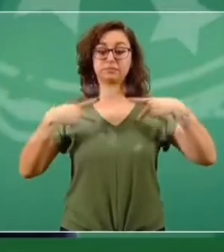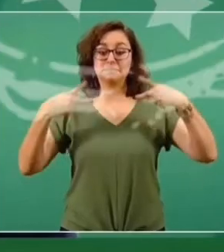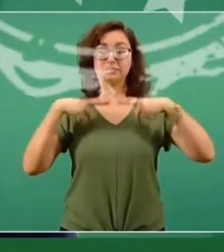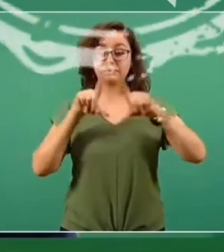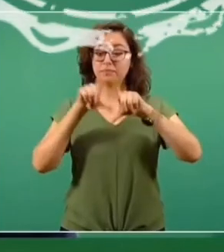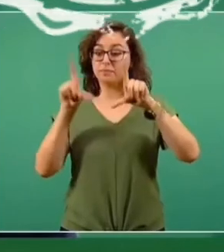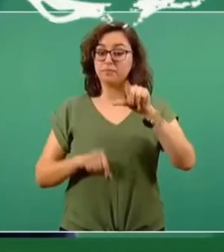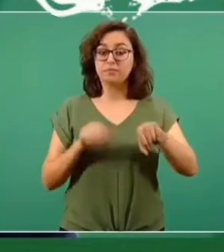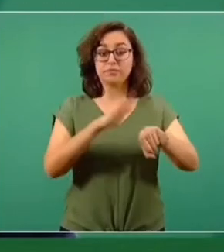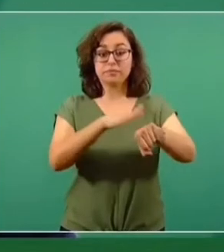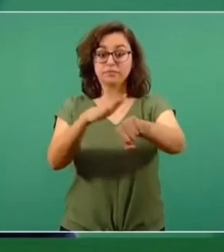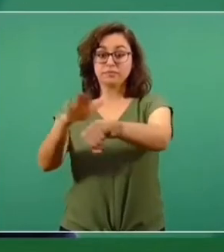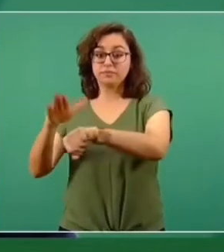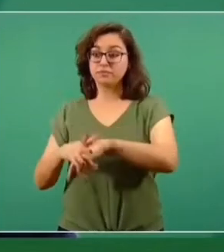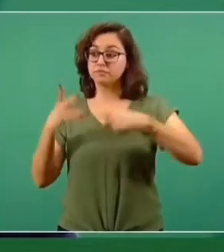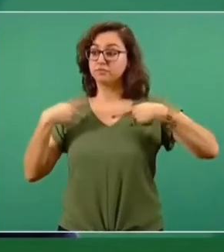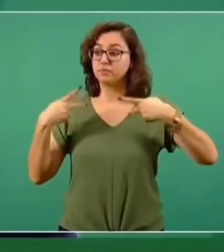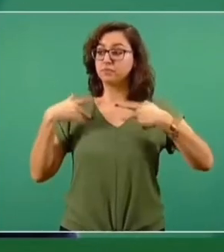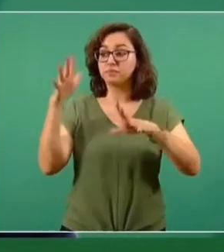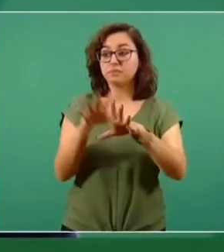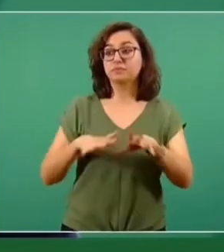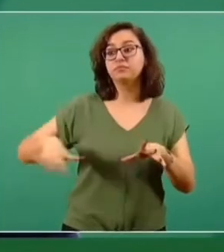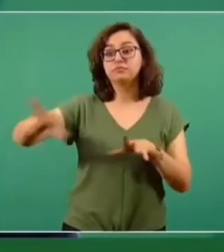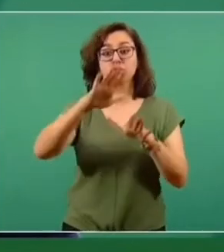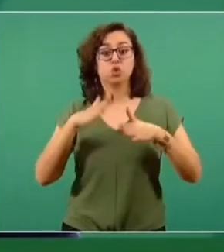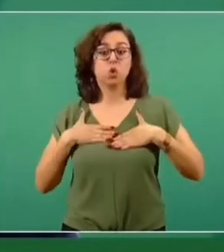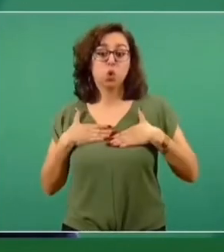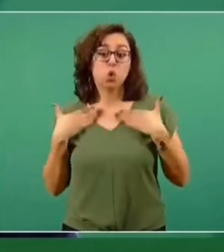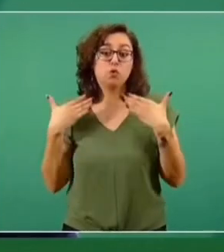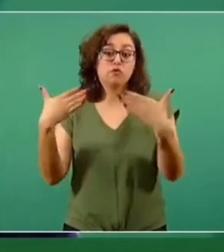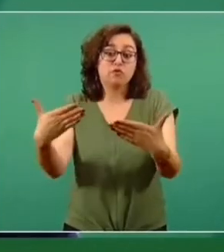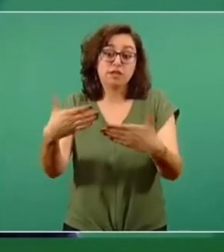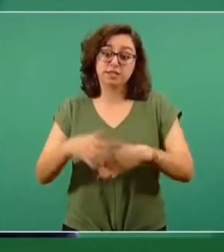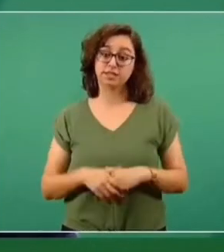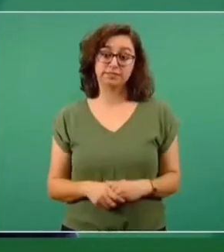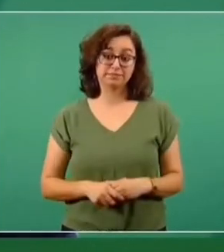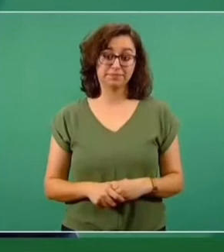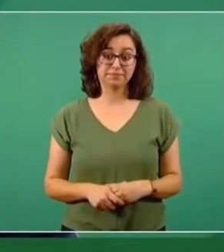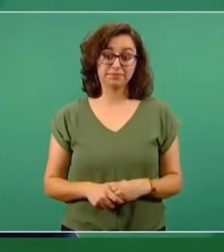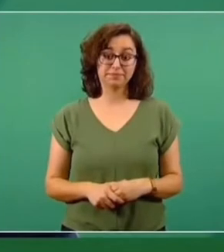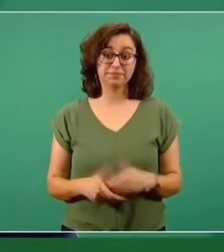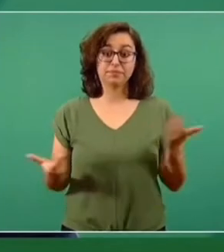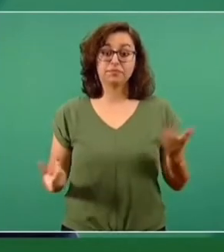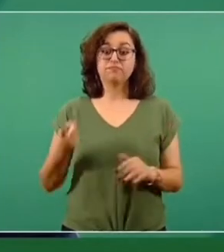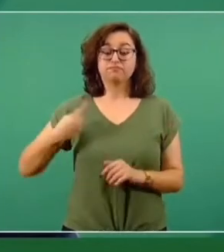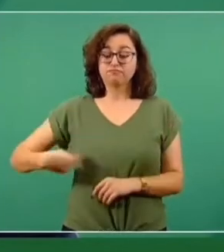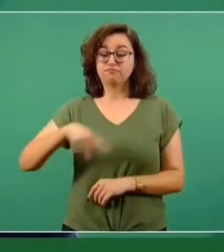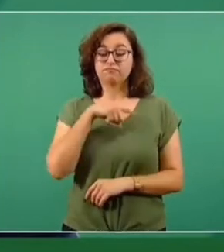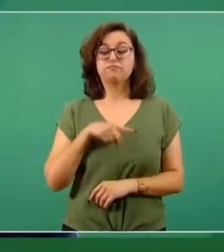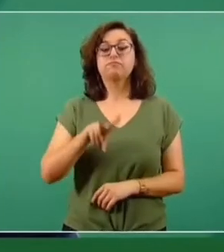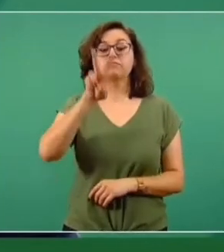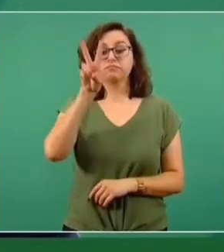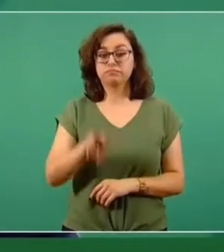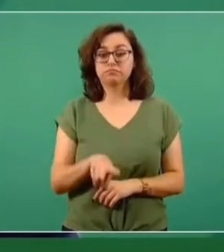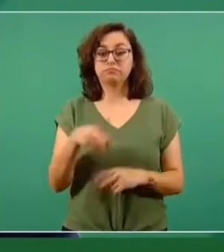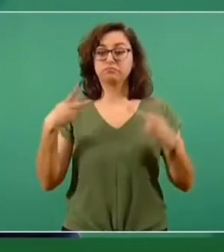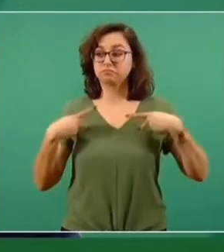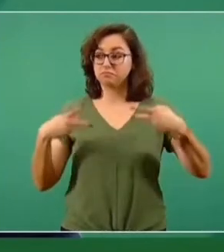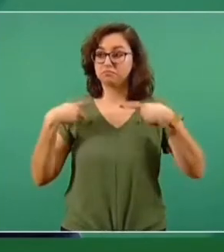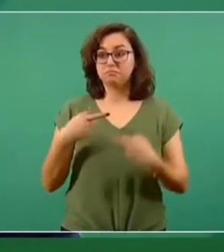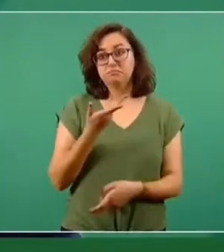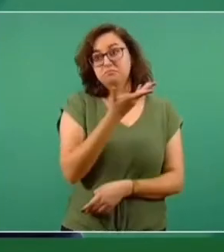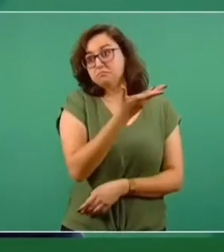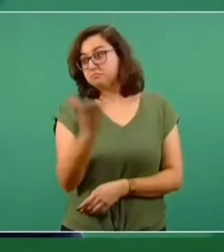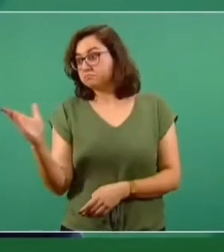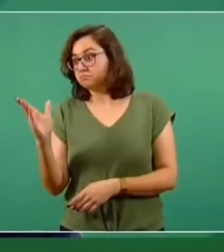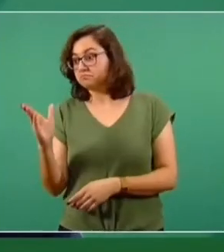Este gobierno confía en el pueblo de México, tenemos un principio fundamental de confianza en todas las